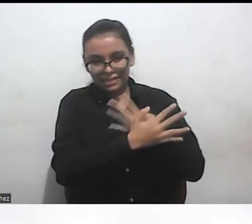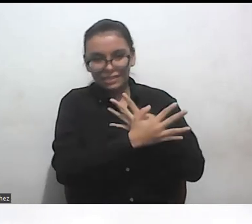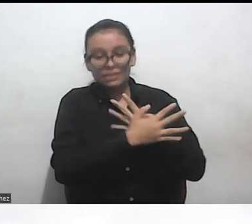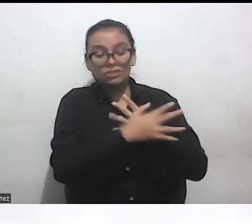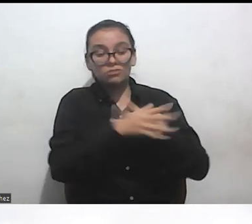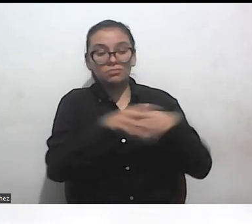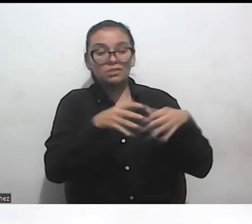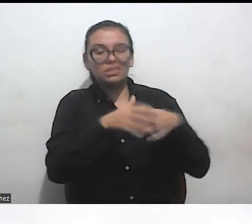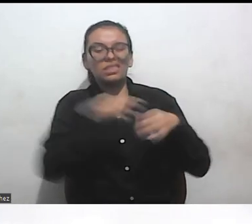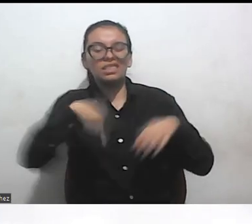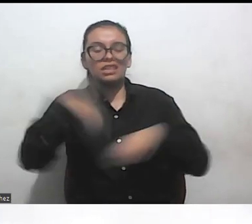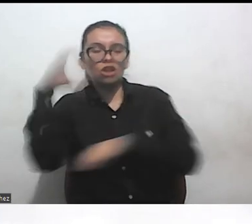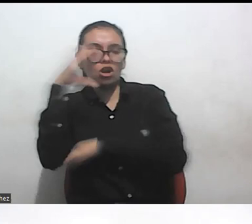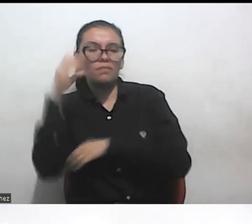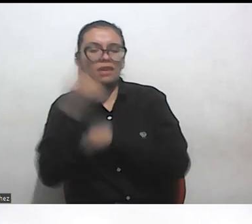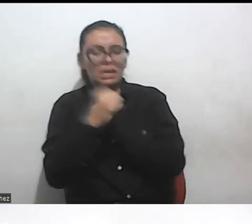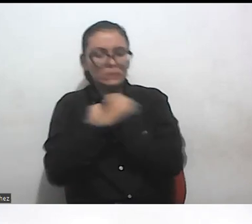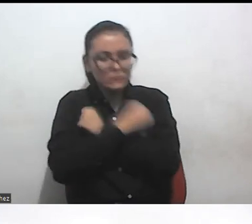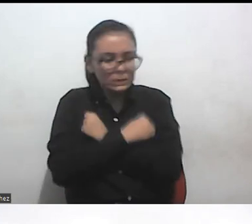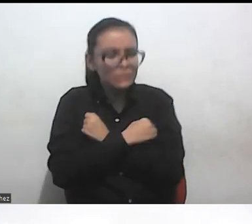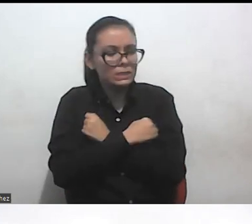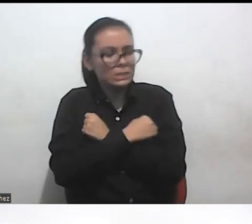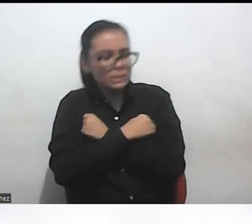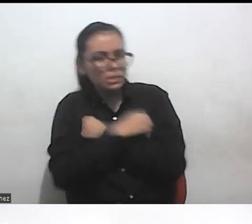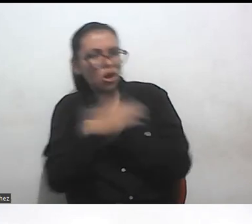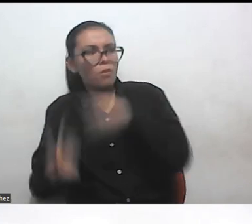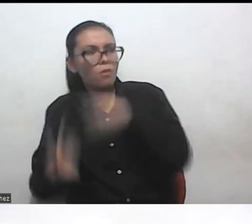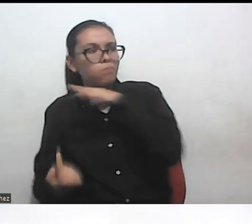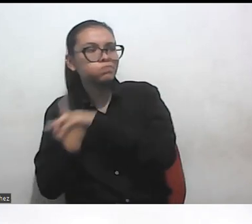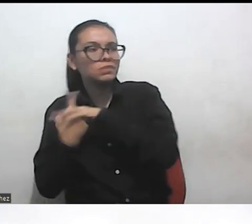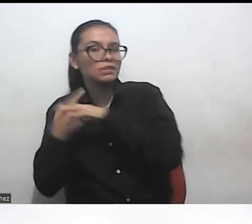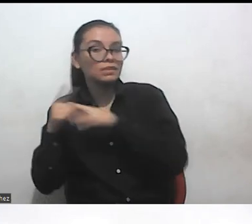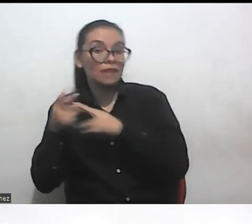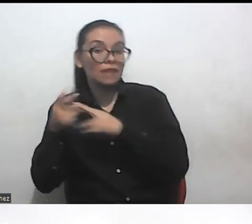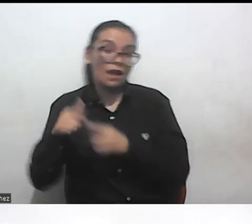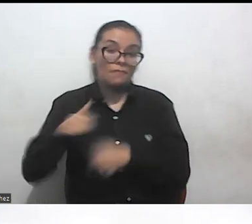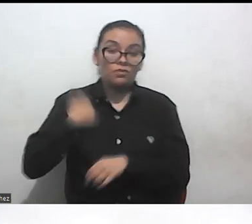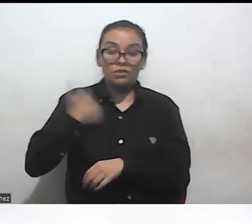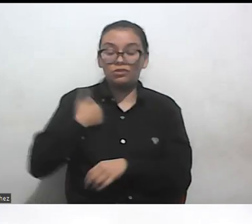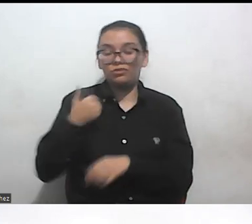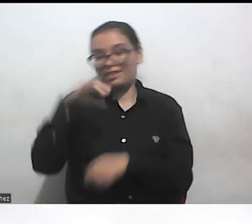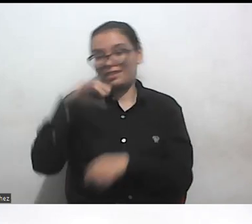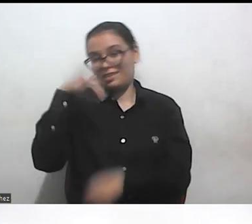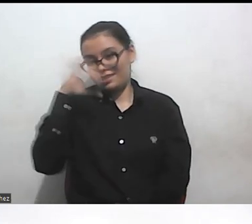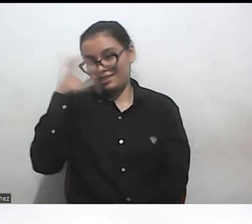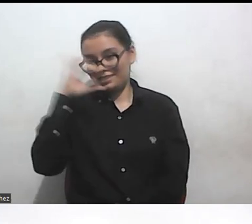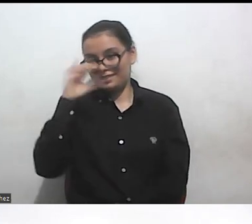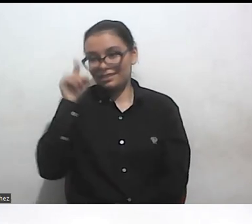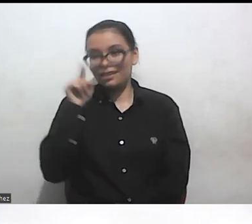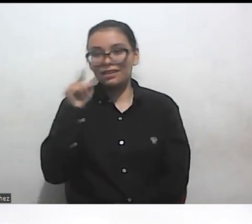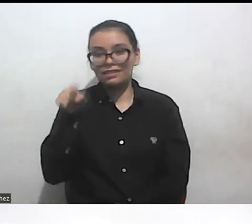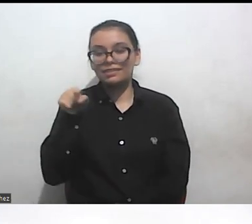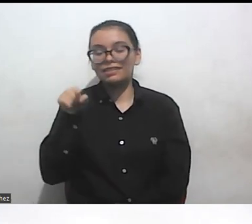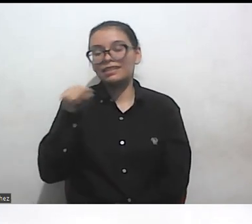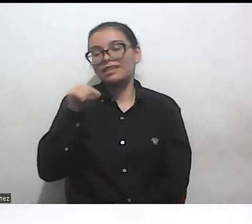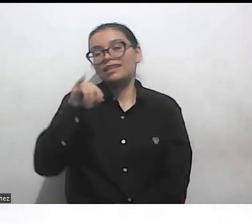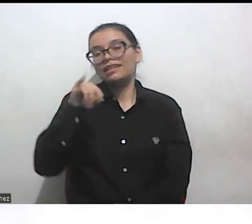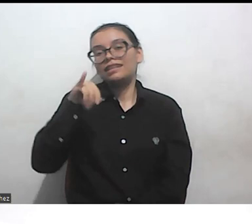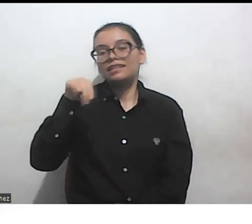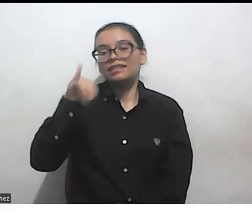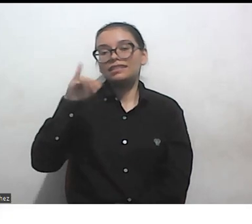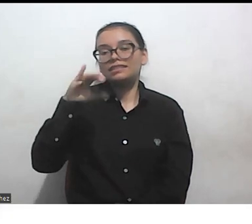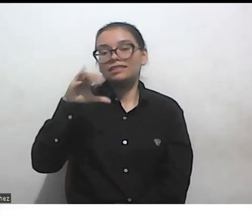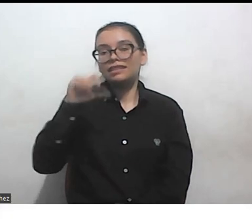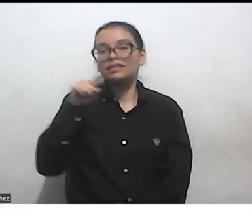opresión psiquiátrica que existen. De una vez aprovecho y hago la cuña para que nos sigan en redes en iniciativa.alce ahí voy a escribirla